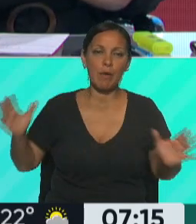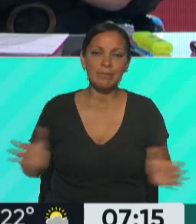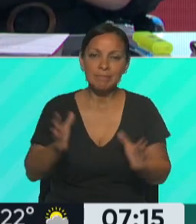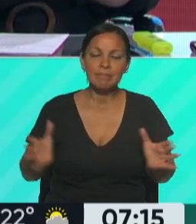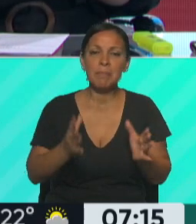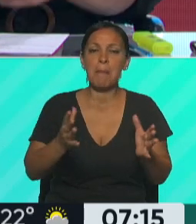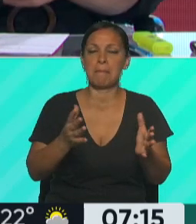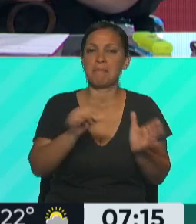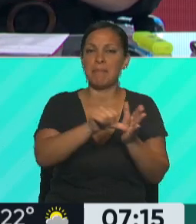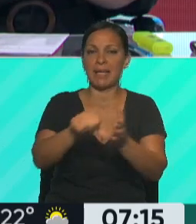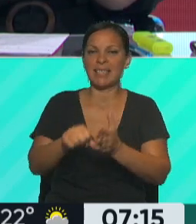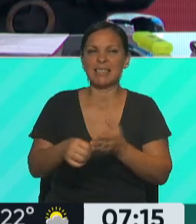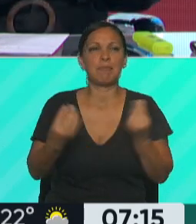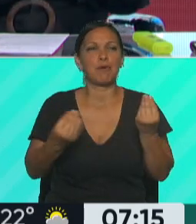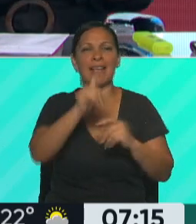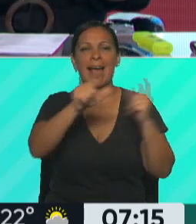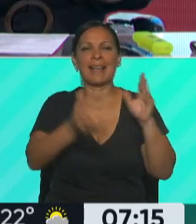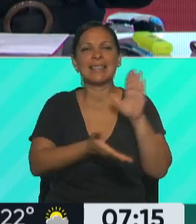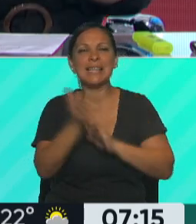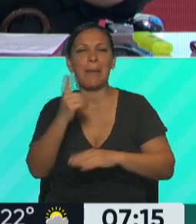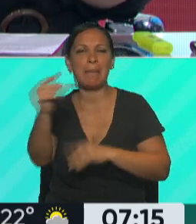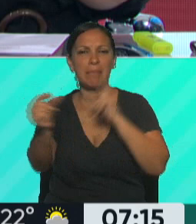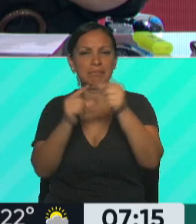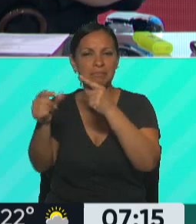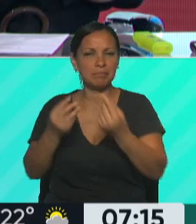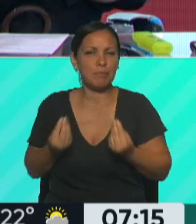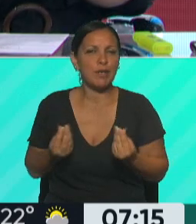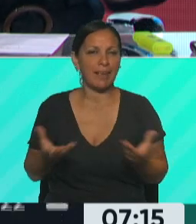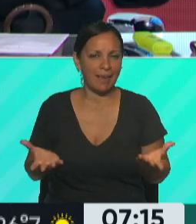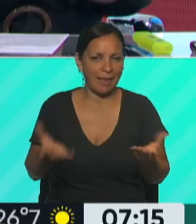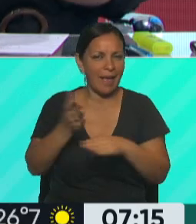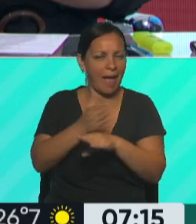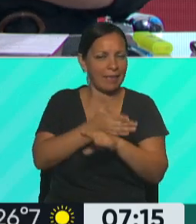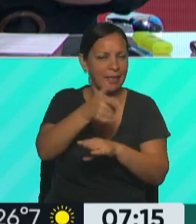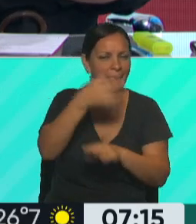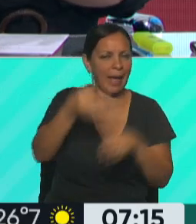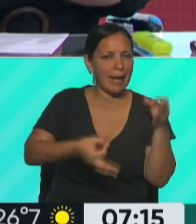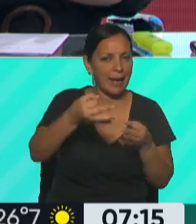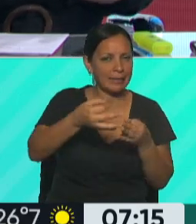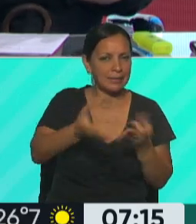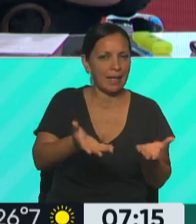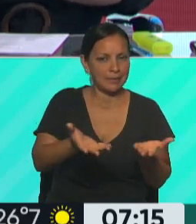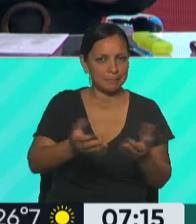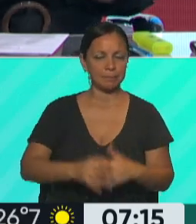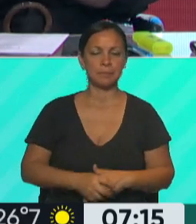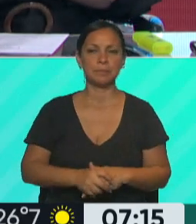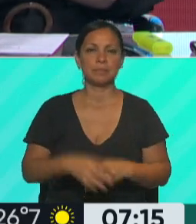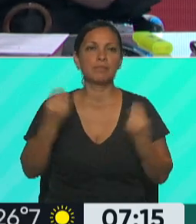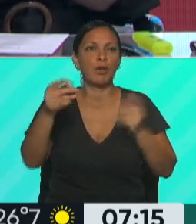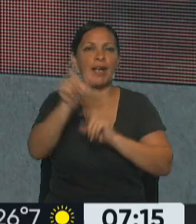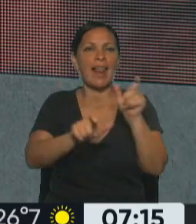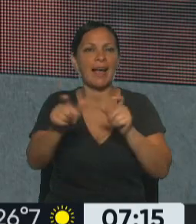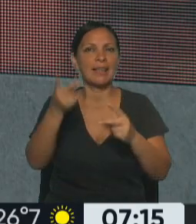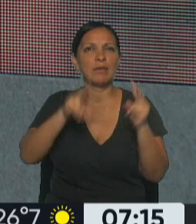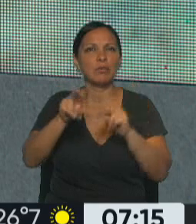precisamente a las personas que se obligan, o se ven obligadas, mejor dicho, a buscar otros destinos mejores. Parece difícil